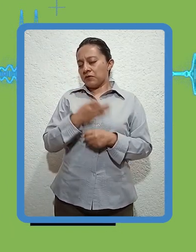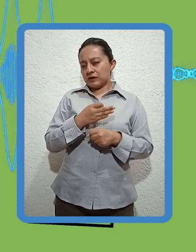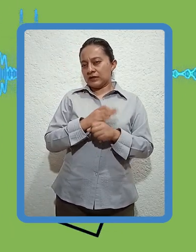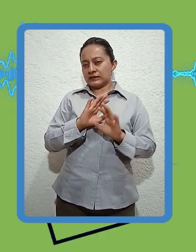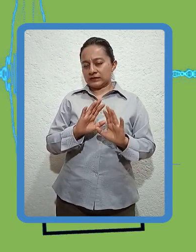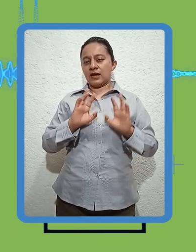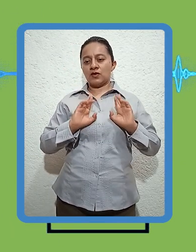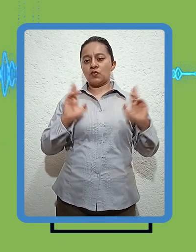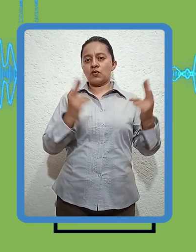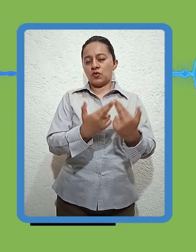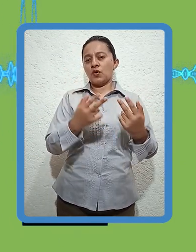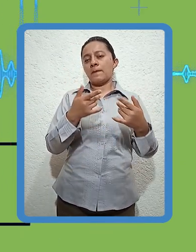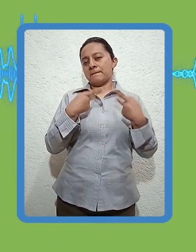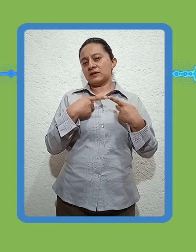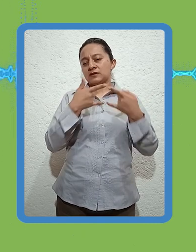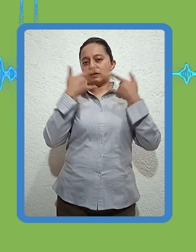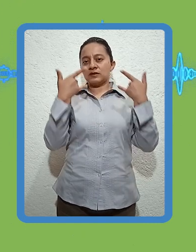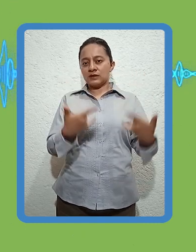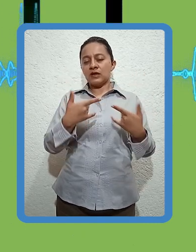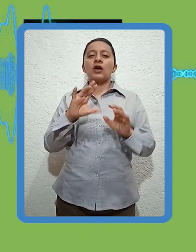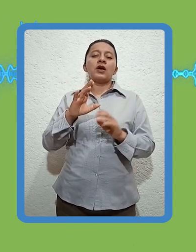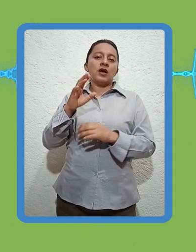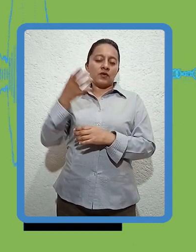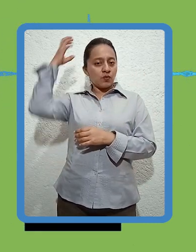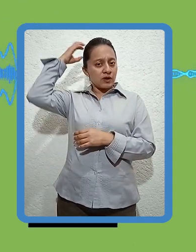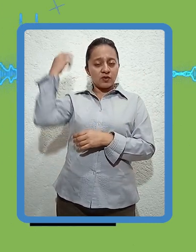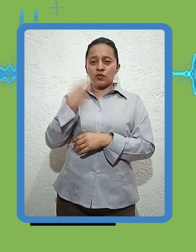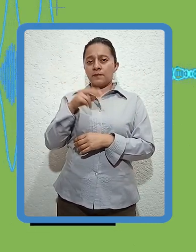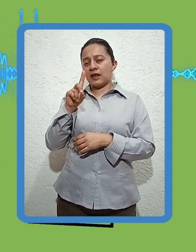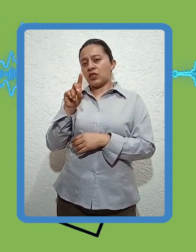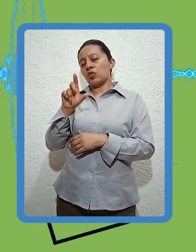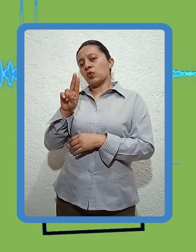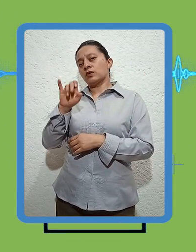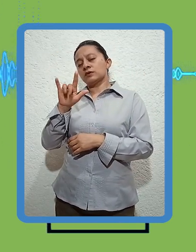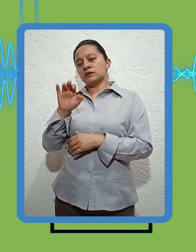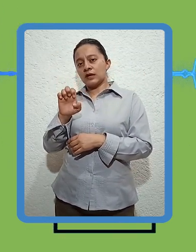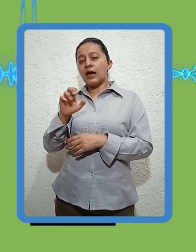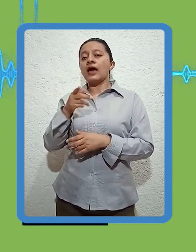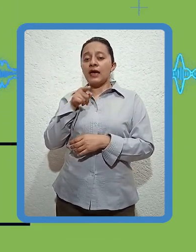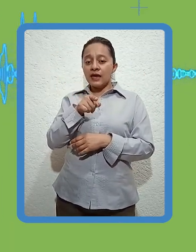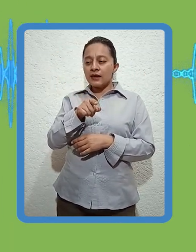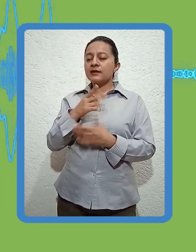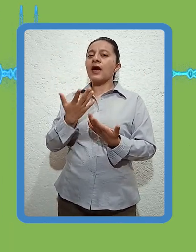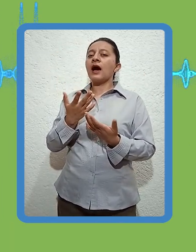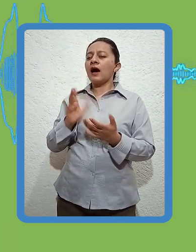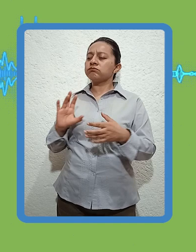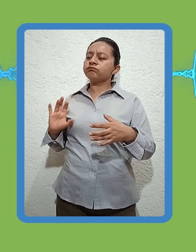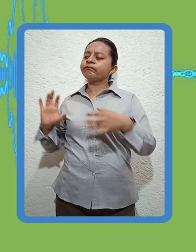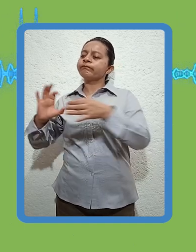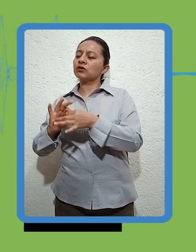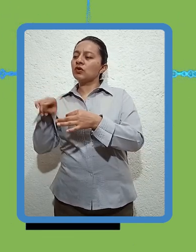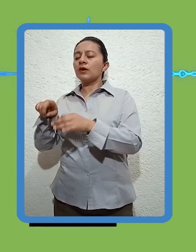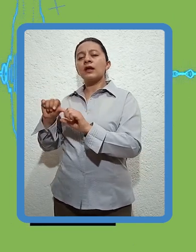Cronistas del Estado, quienes entiendo tienen toda la disposición para ayudarnos a integrar un